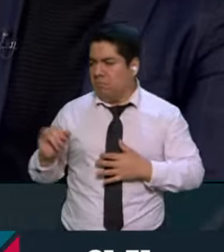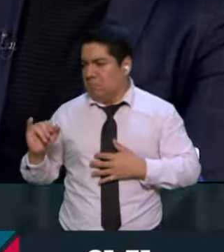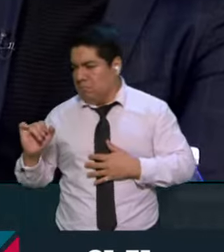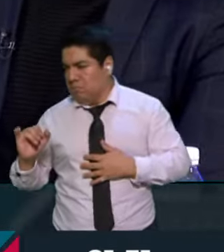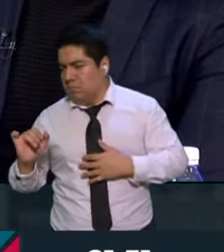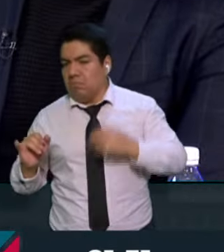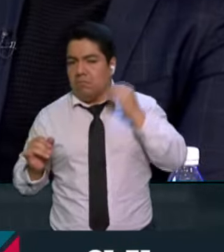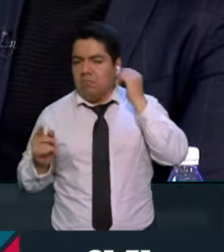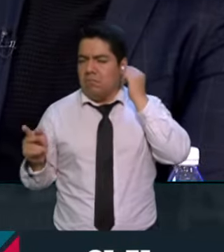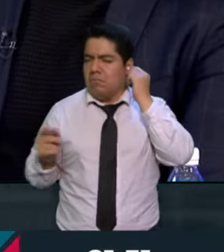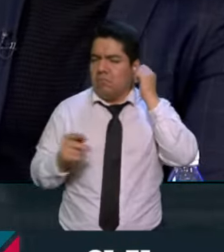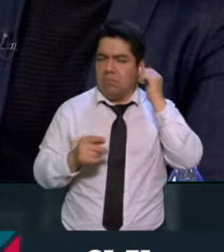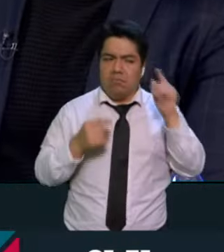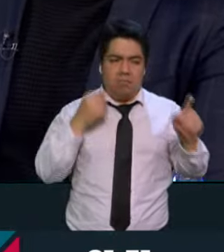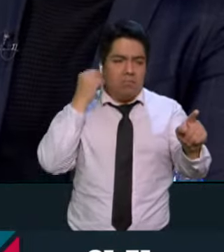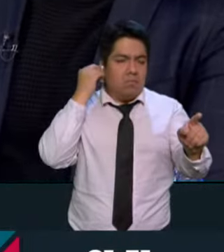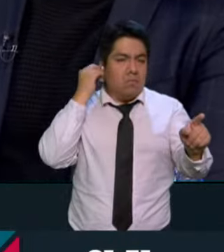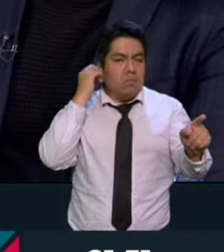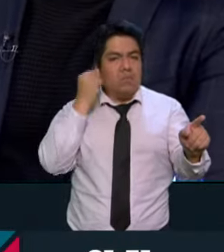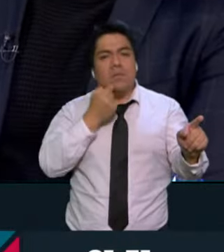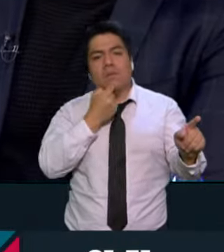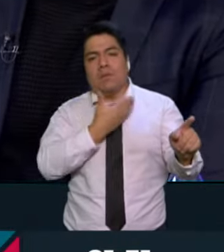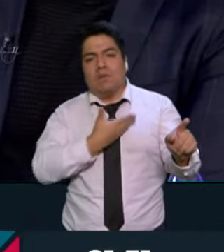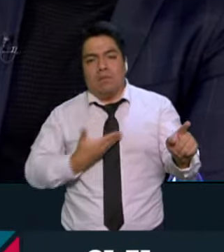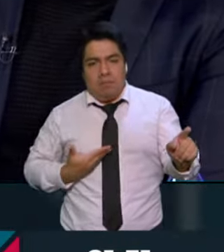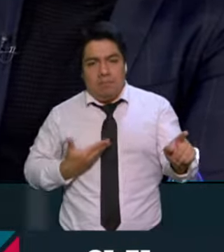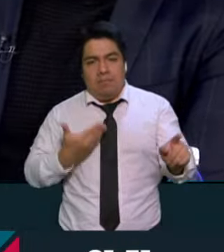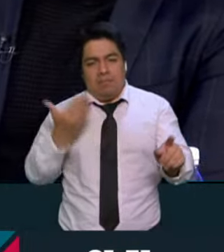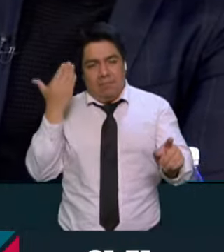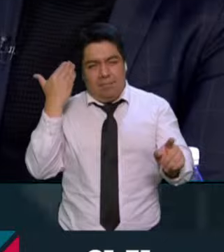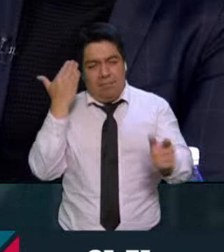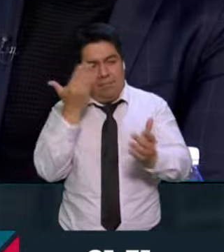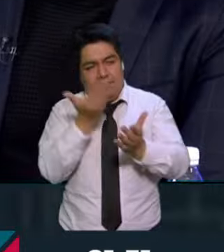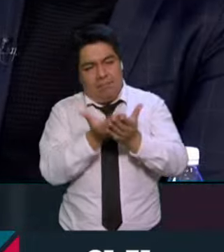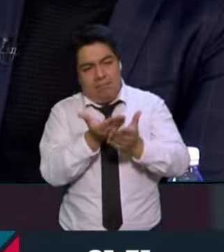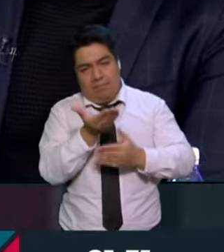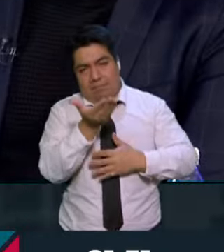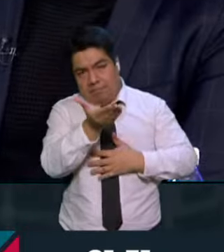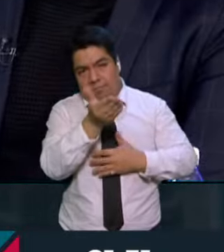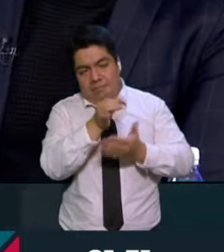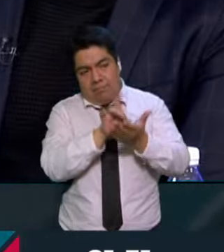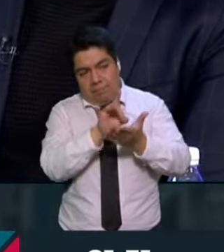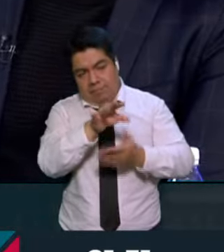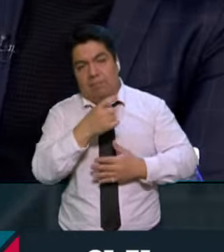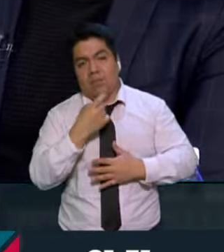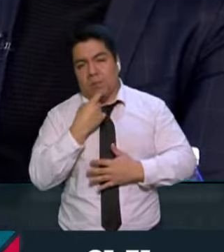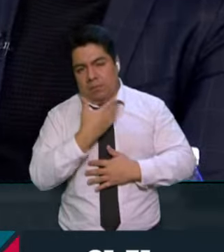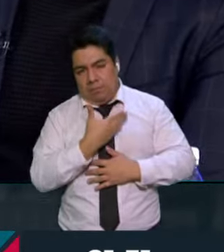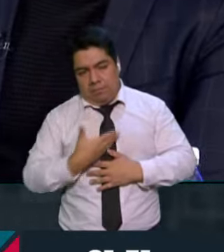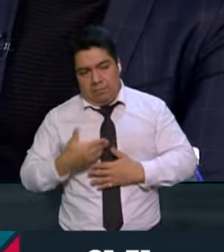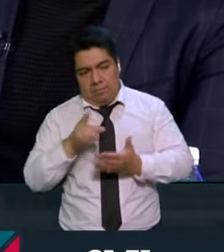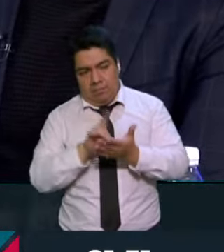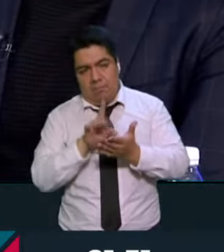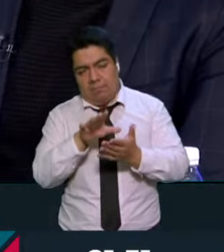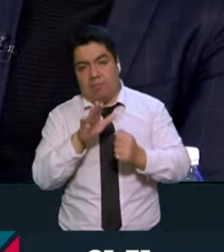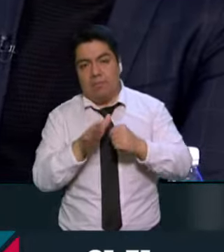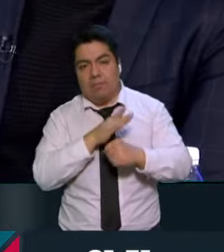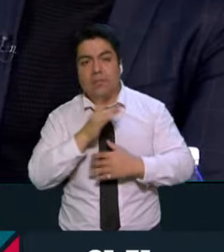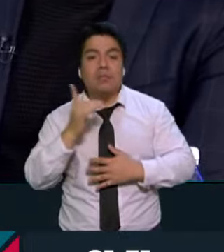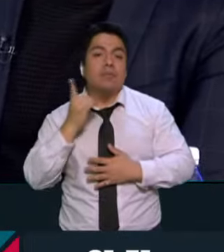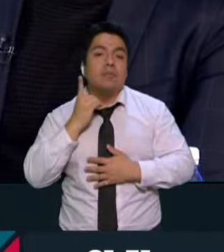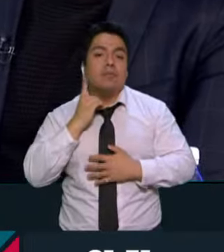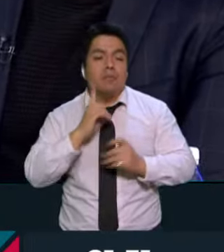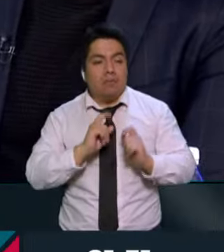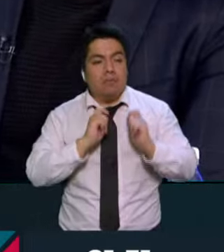El presidente de la república envió una iniciativa para que las diputaciones se asignaran